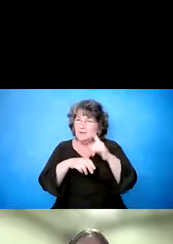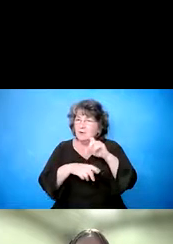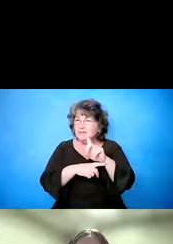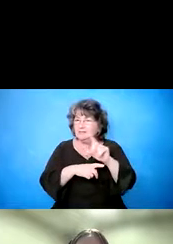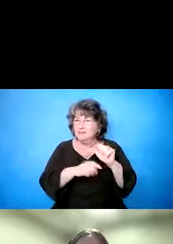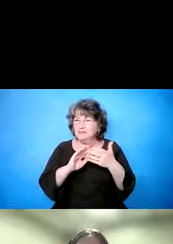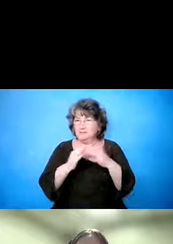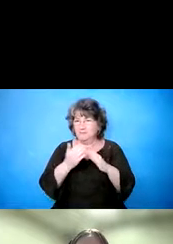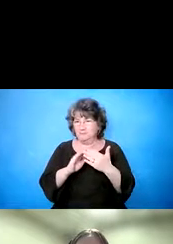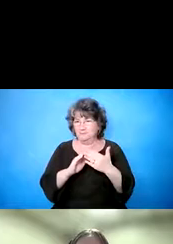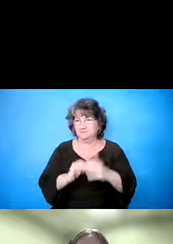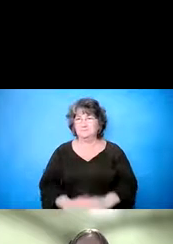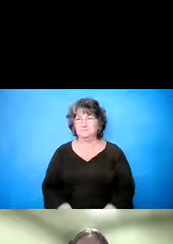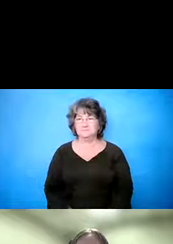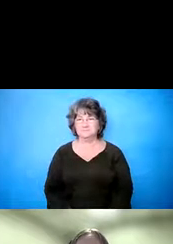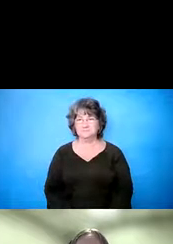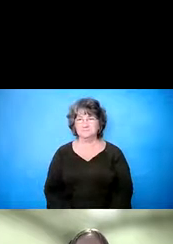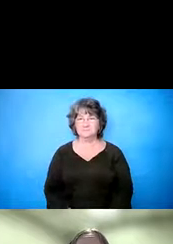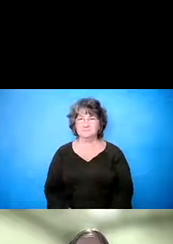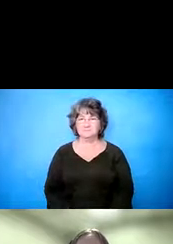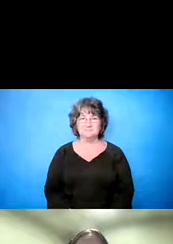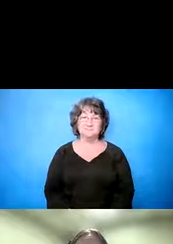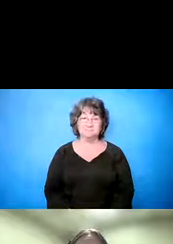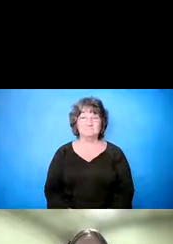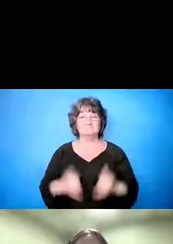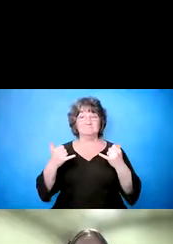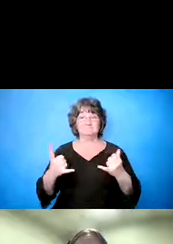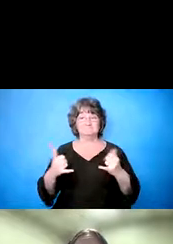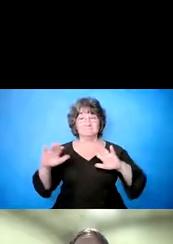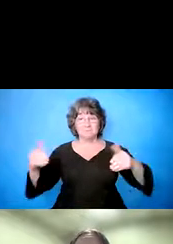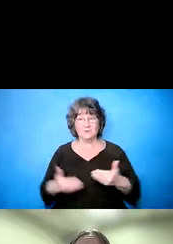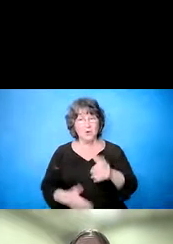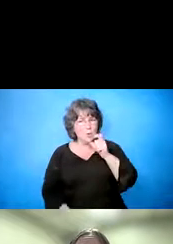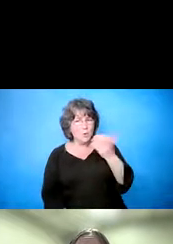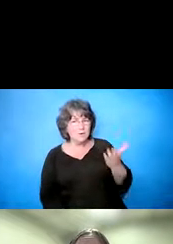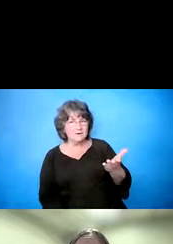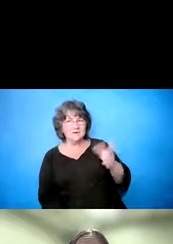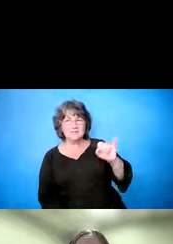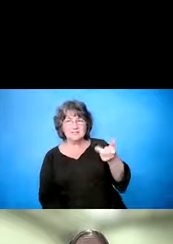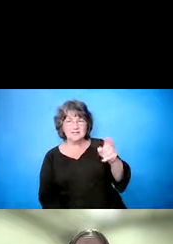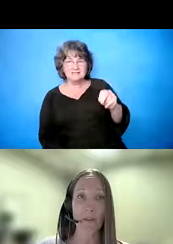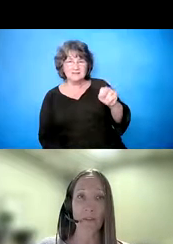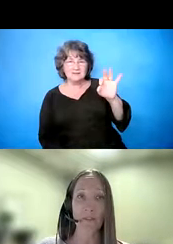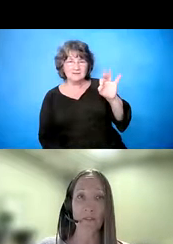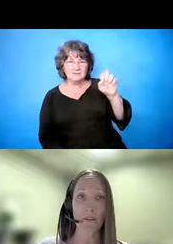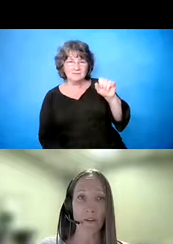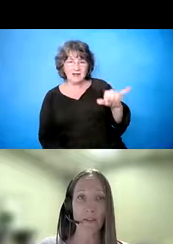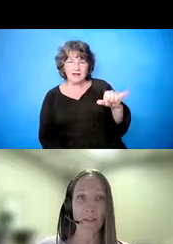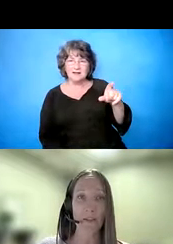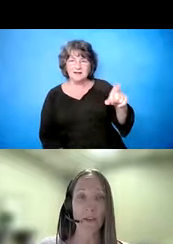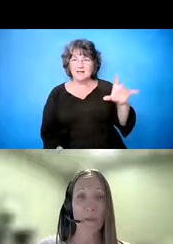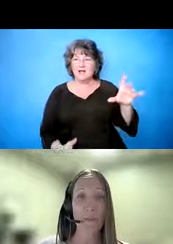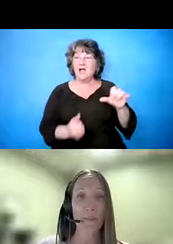incapacitada. La próxima diapositiva, por favor. A mí me gustaría introducir a Jason Frey. Eh,